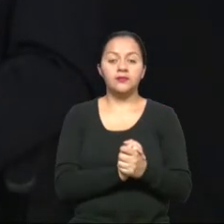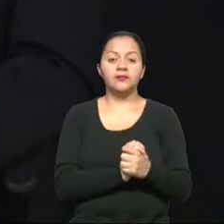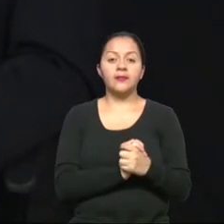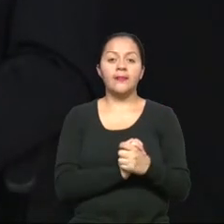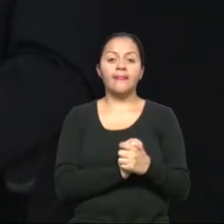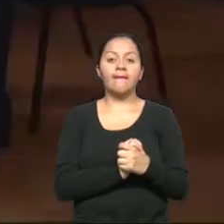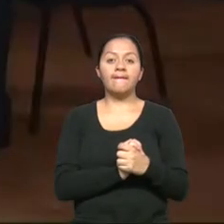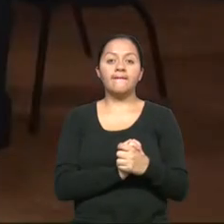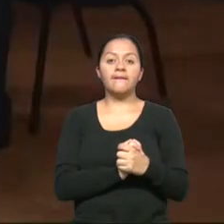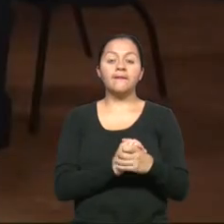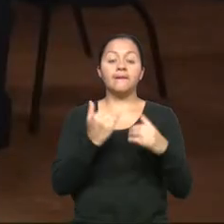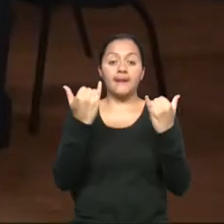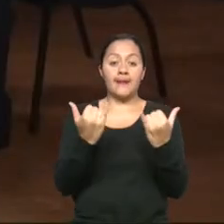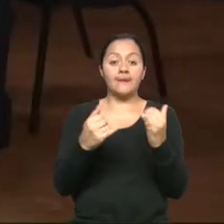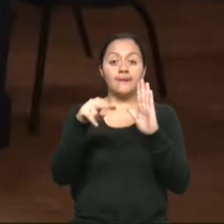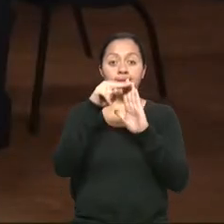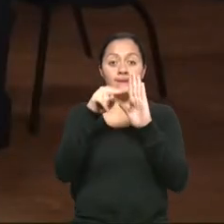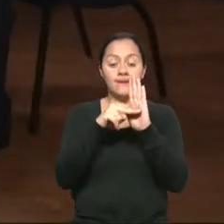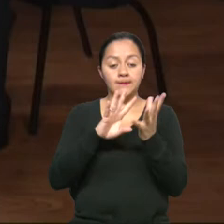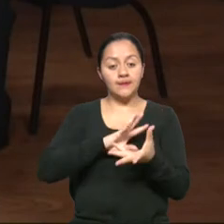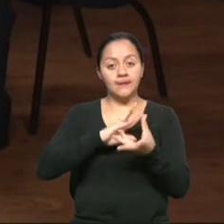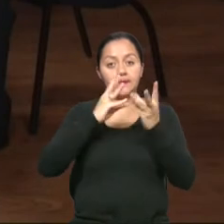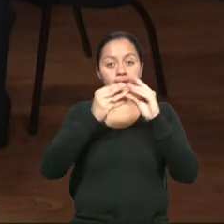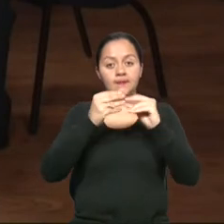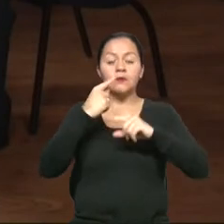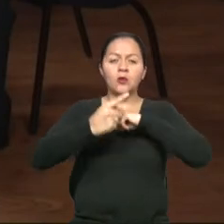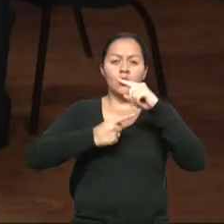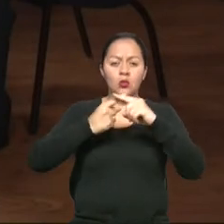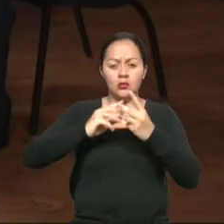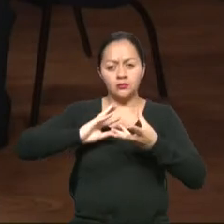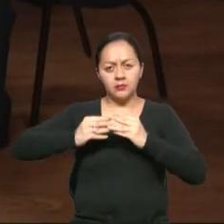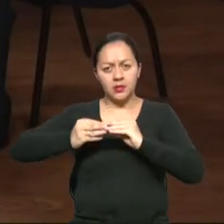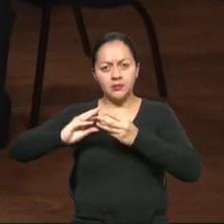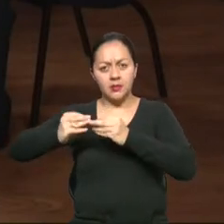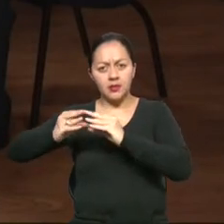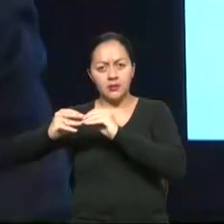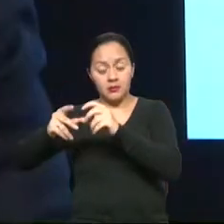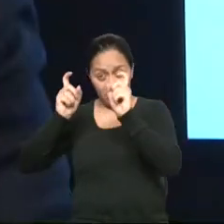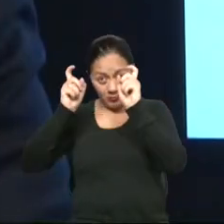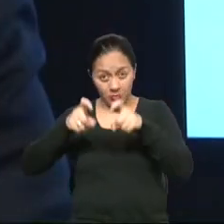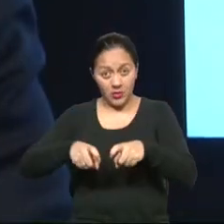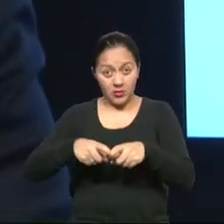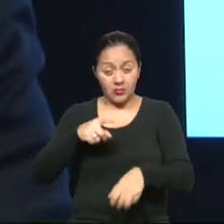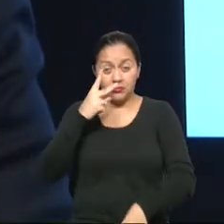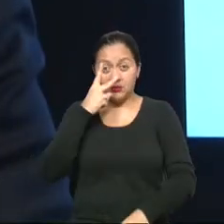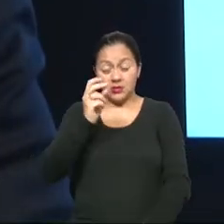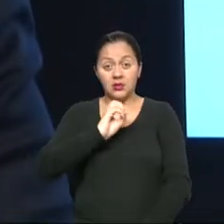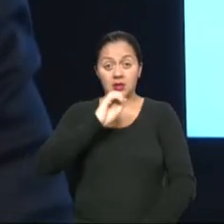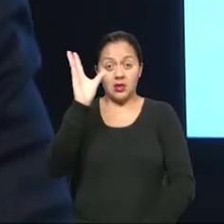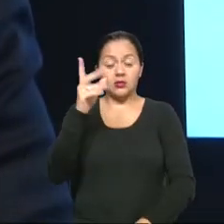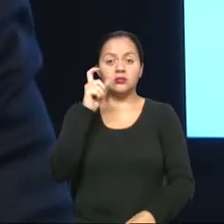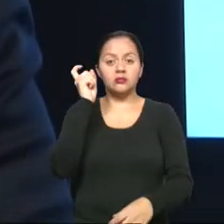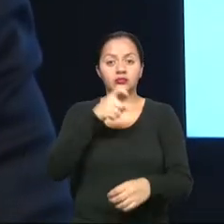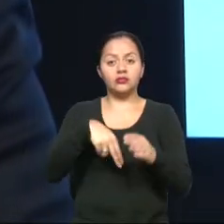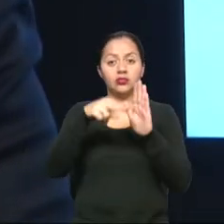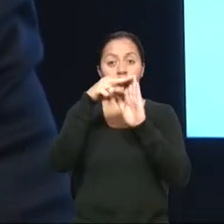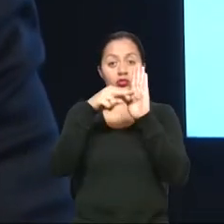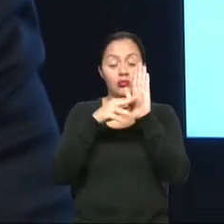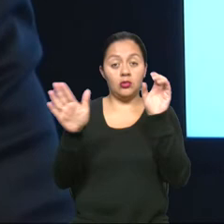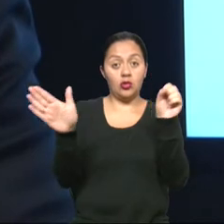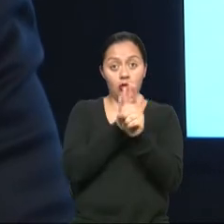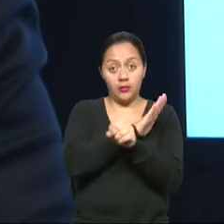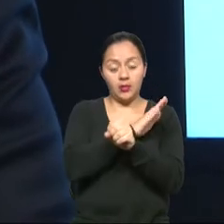que las normas que se vayan implementando, adaptando, adecuando, llegarán a tener un momento dado que tendríamos todas las normas